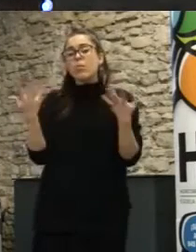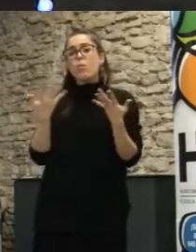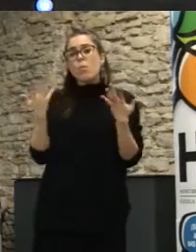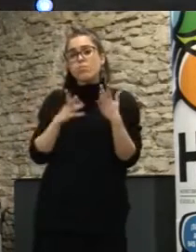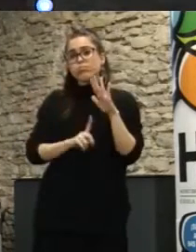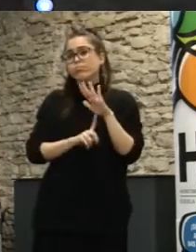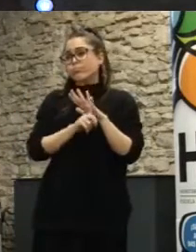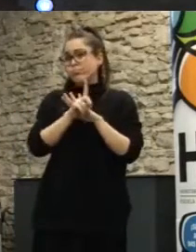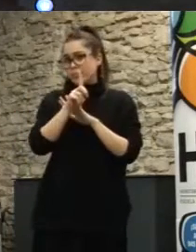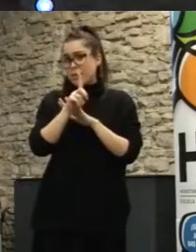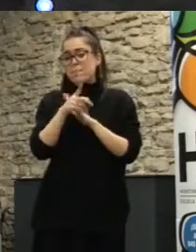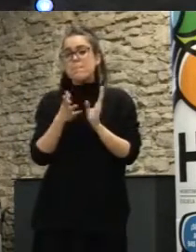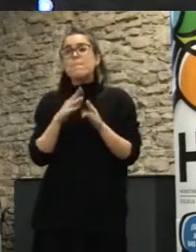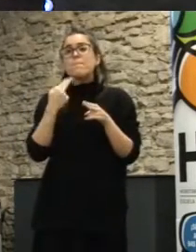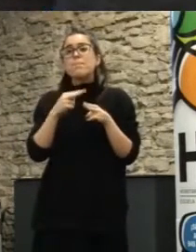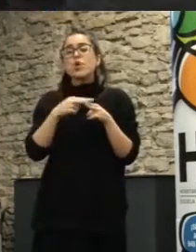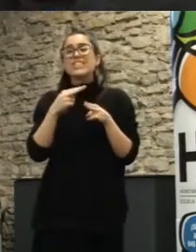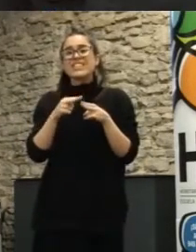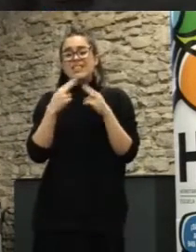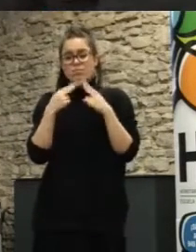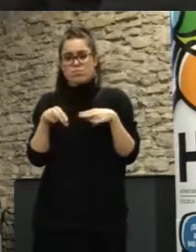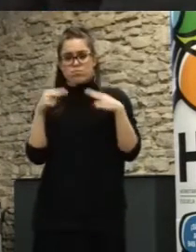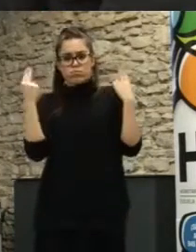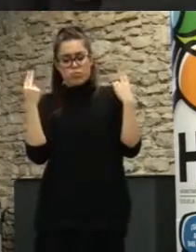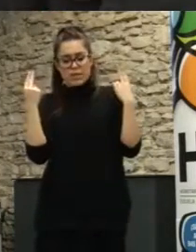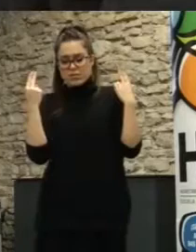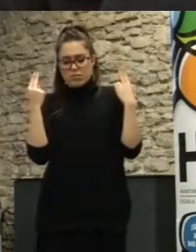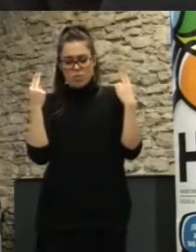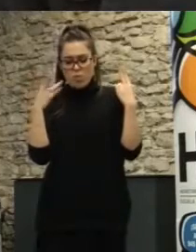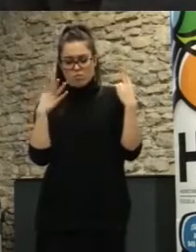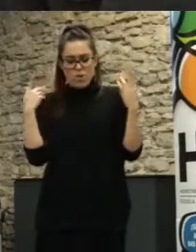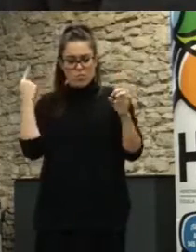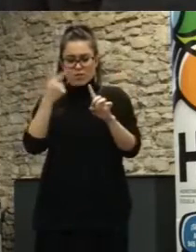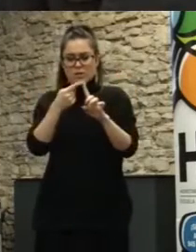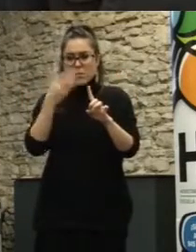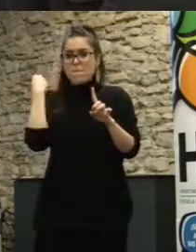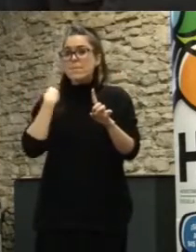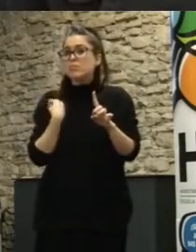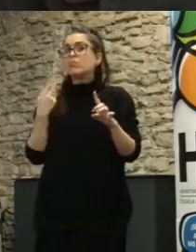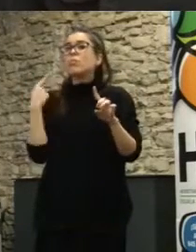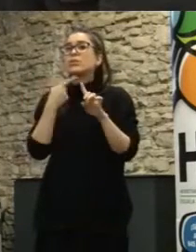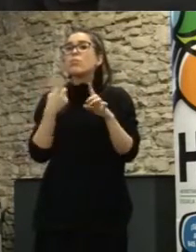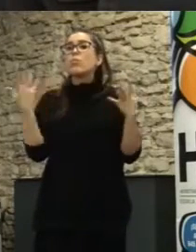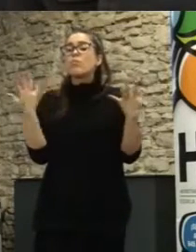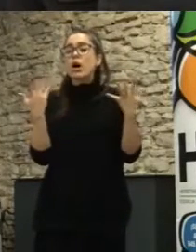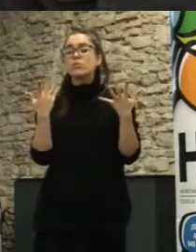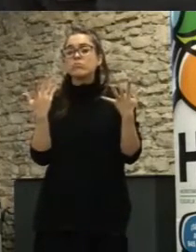políticas públicas en un cierto sentido, en el sentido que toda la comunidad de una ciudad